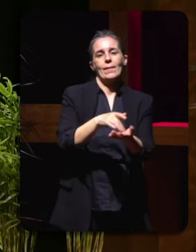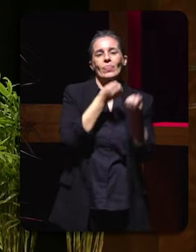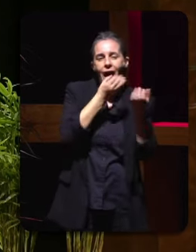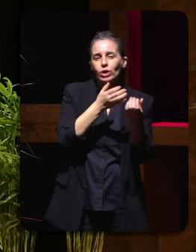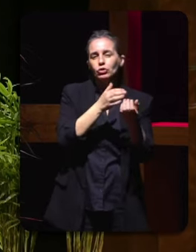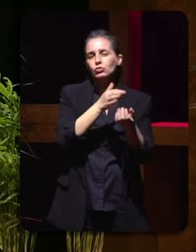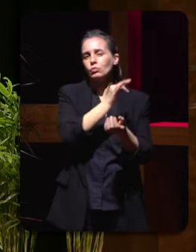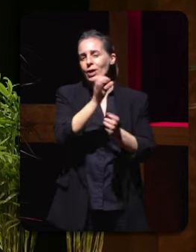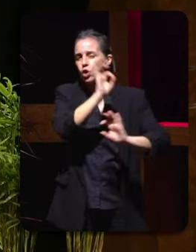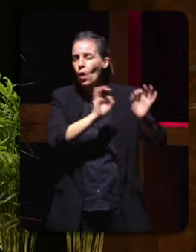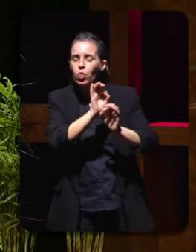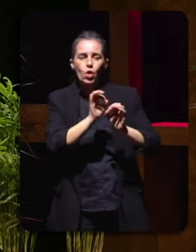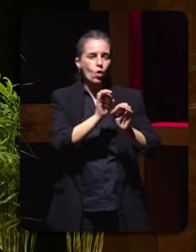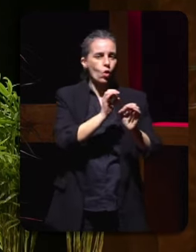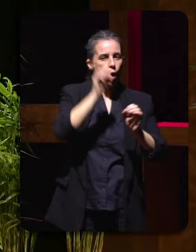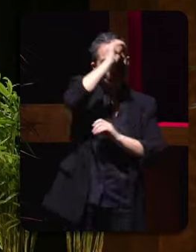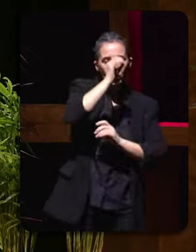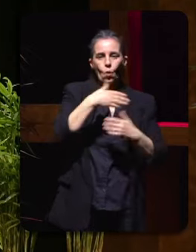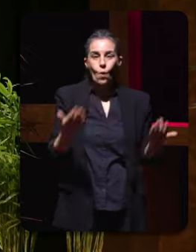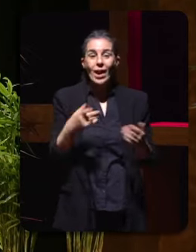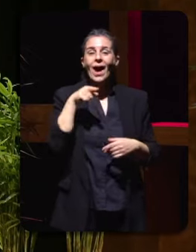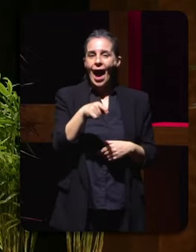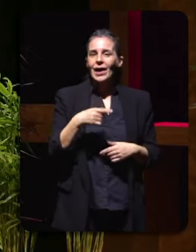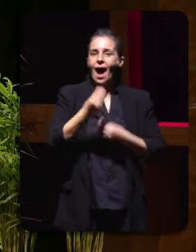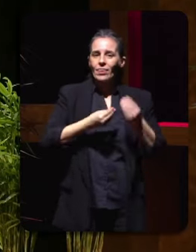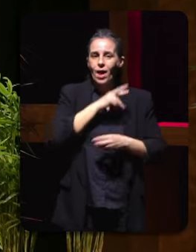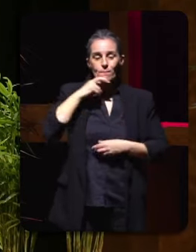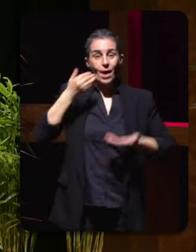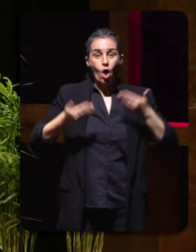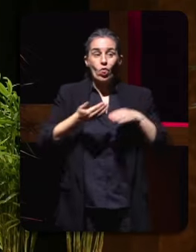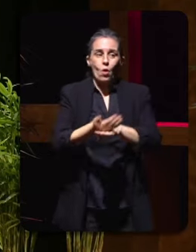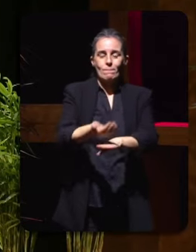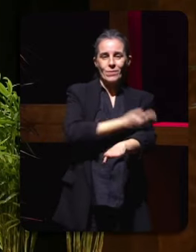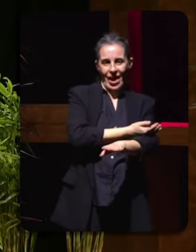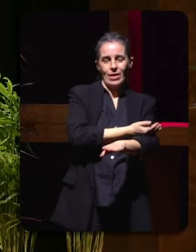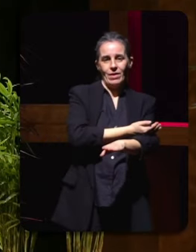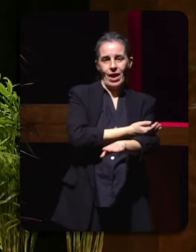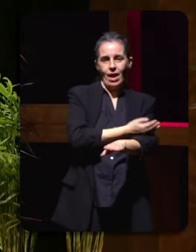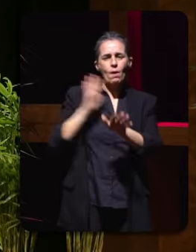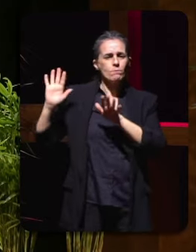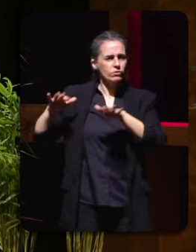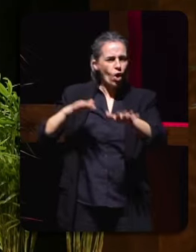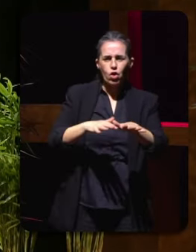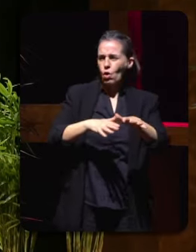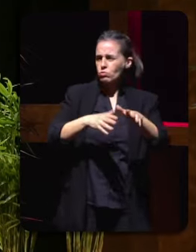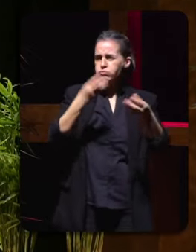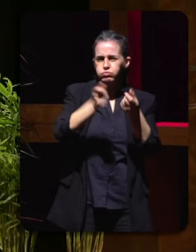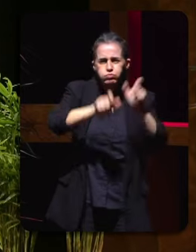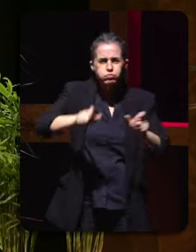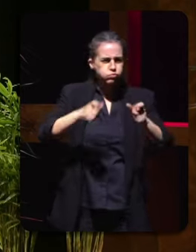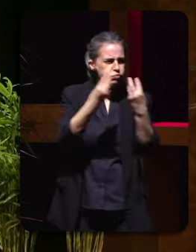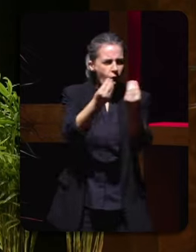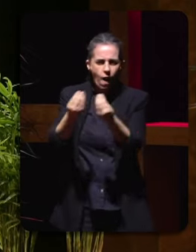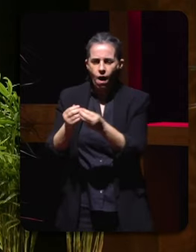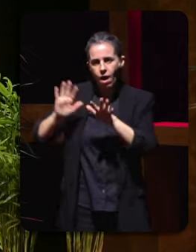e se estaba facendo tamén unha valoración previa dicindo que a manifestación ia ser multitudinaria esa foi a escolla